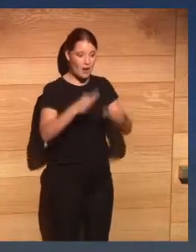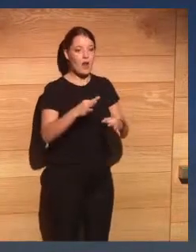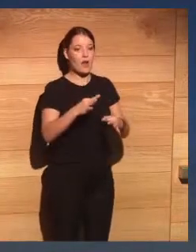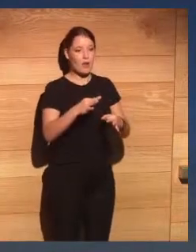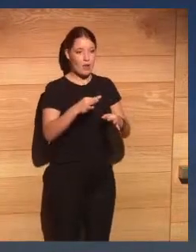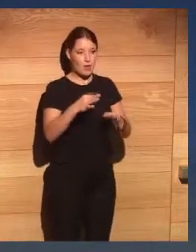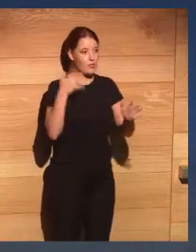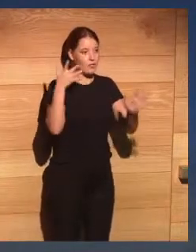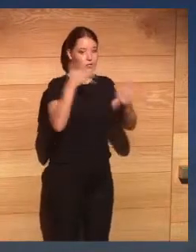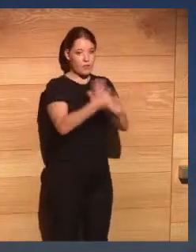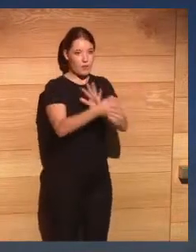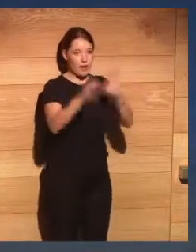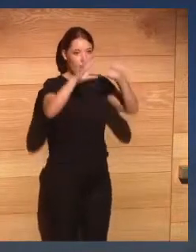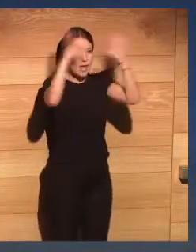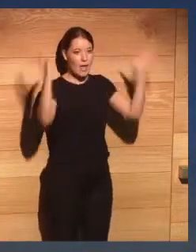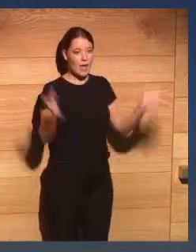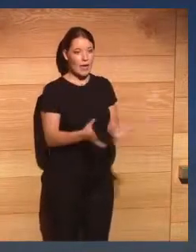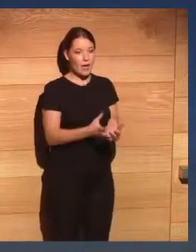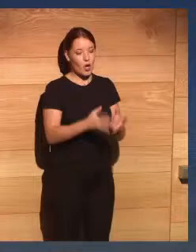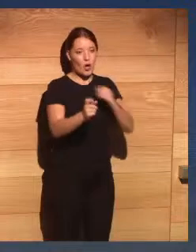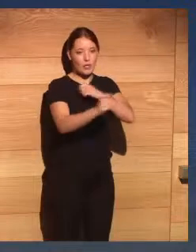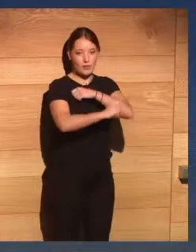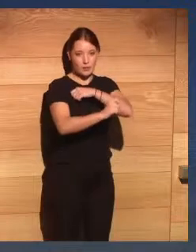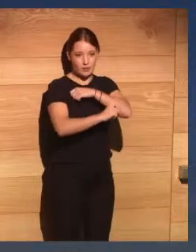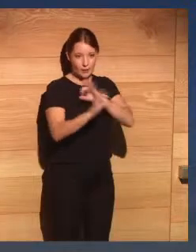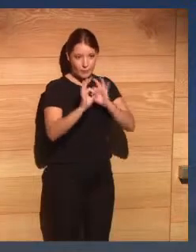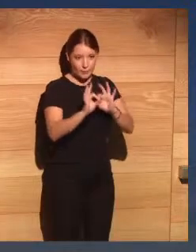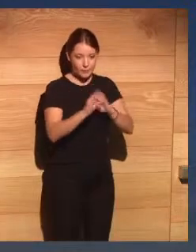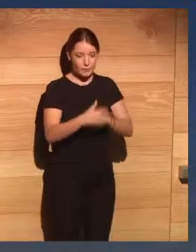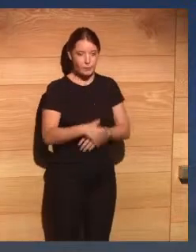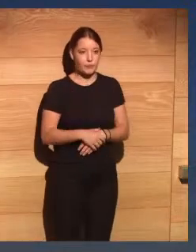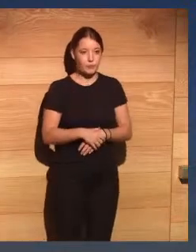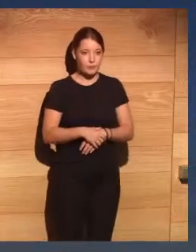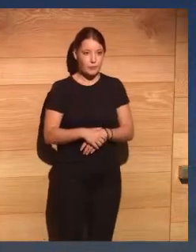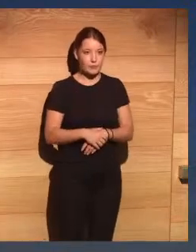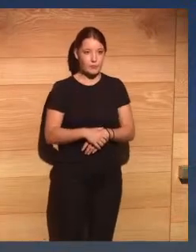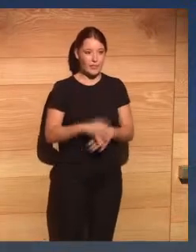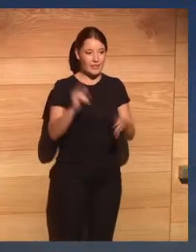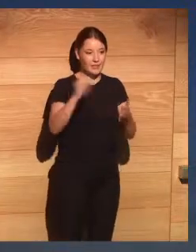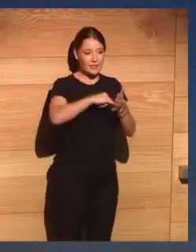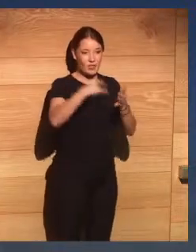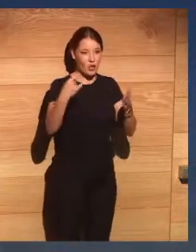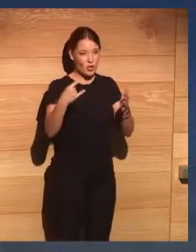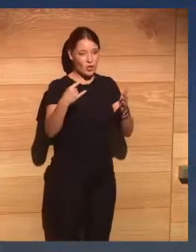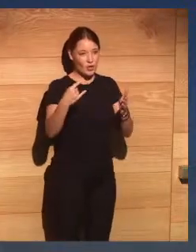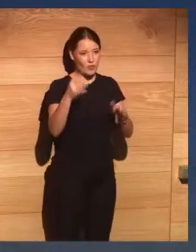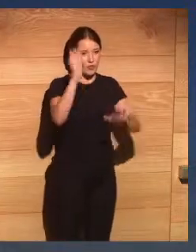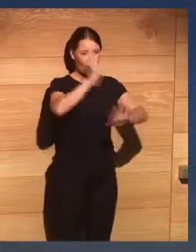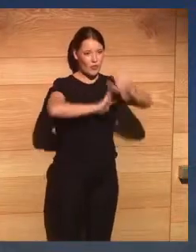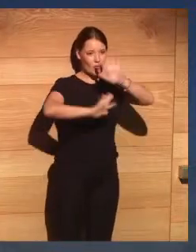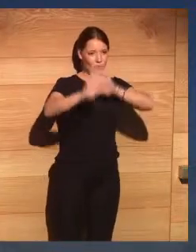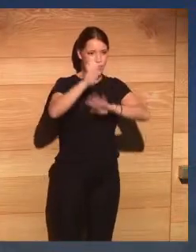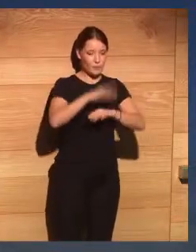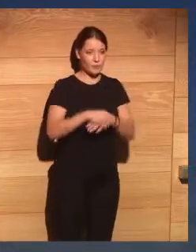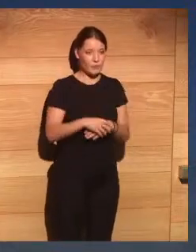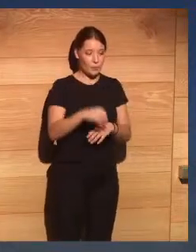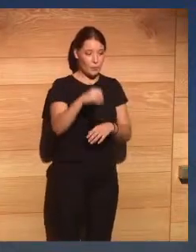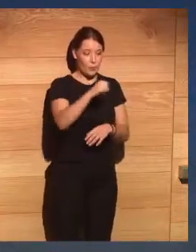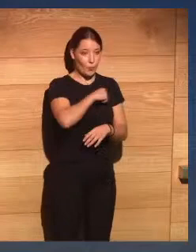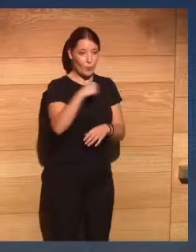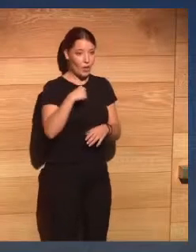geoestratégicas son tecnologías desestructuradas lo saben muy bien no propietarias